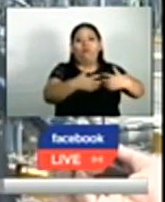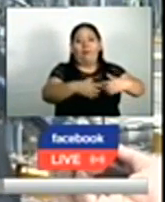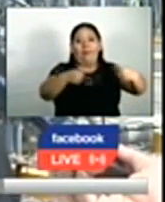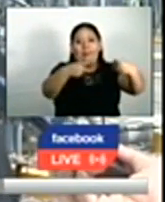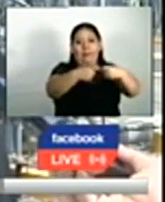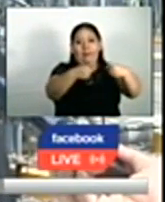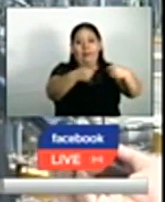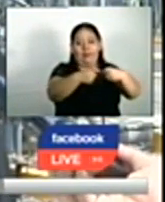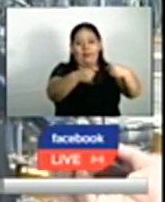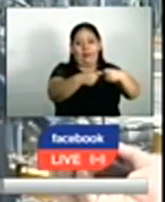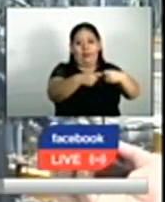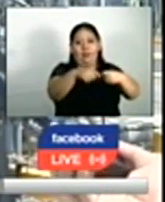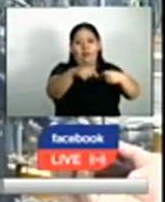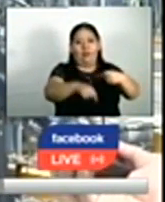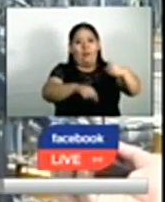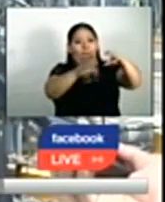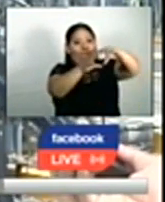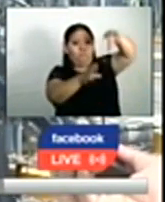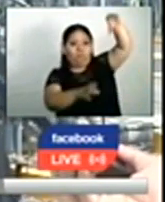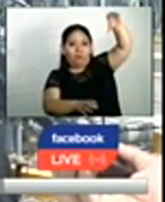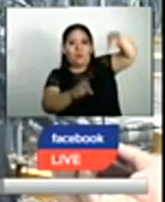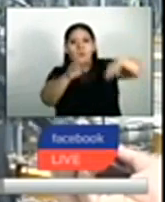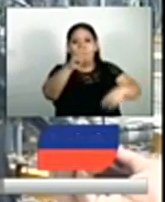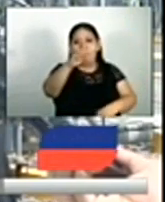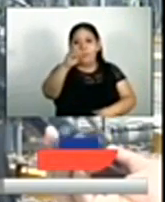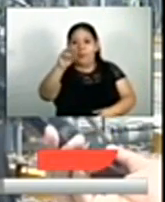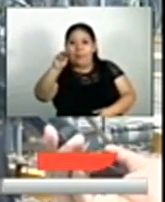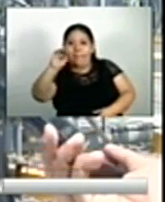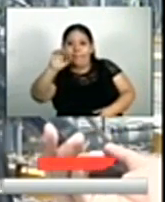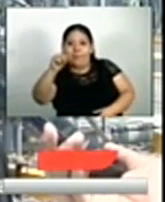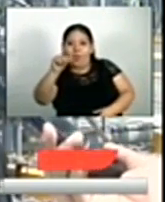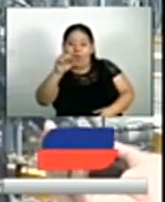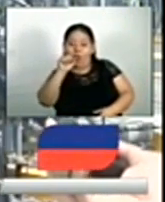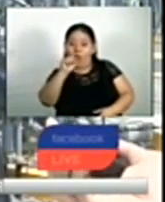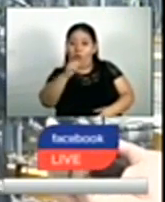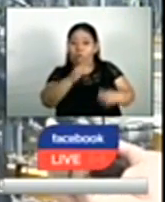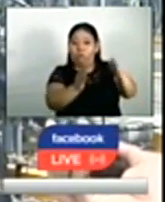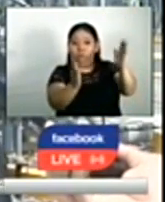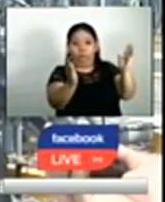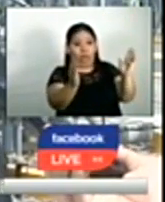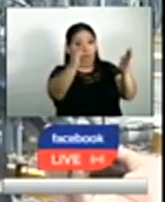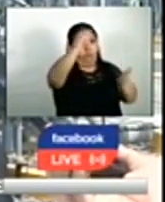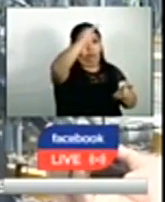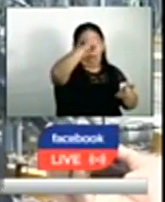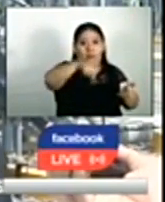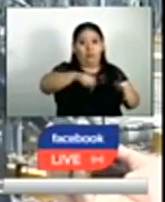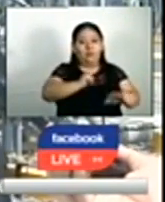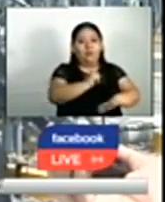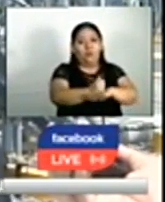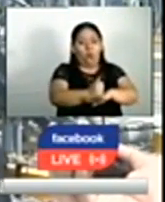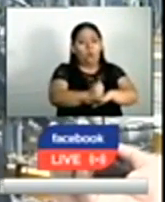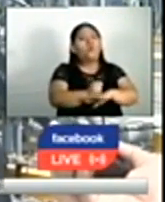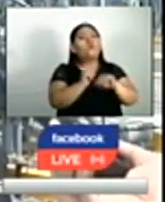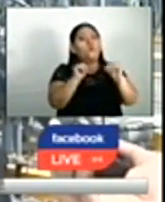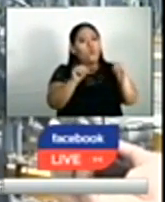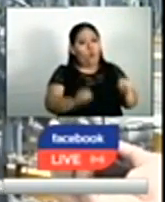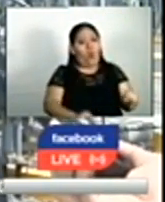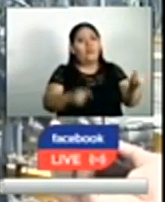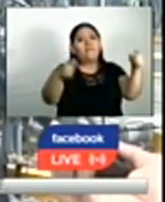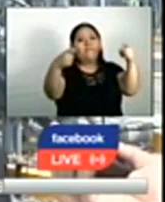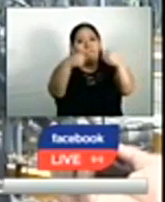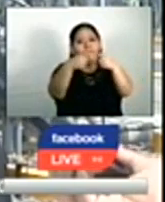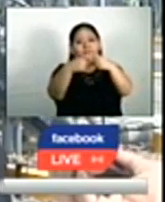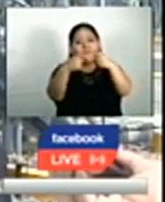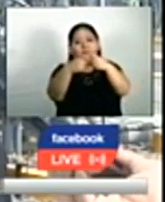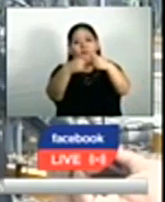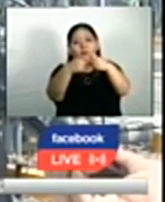un transformador de 100 mega, el cual es uno de los más grandes que están instalados en el país y van a dar una posibilidad de transformación